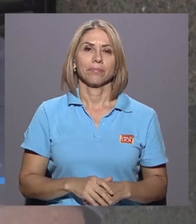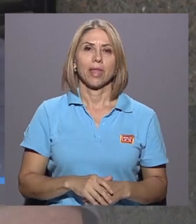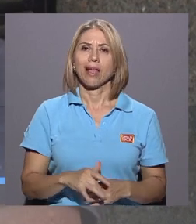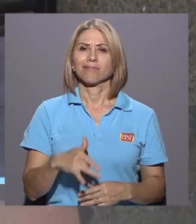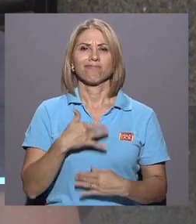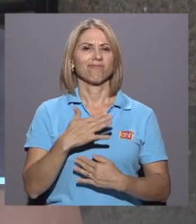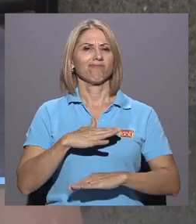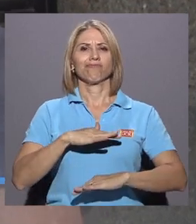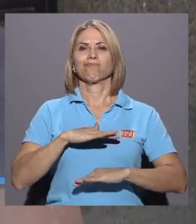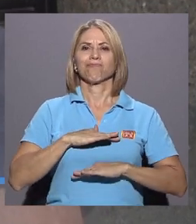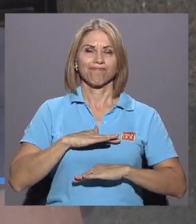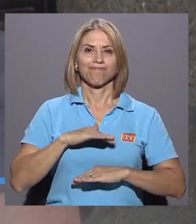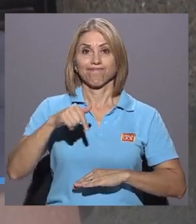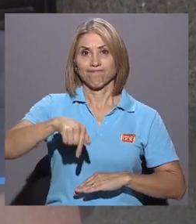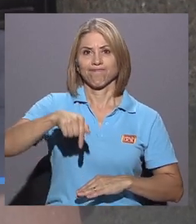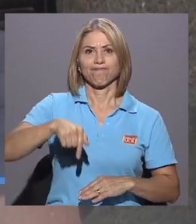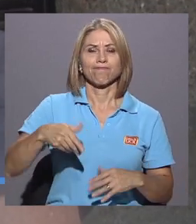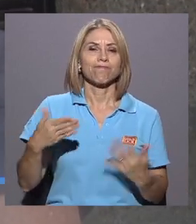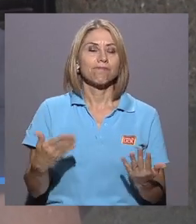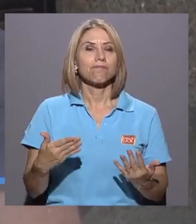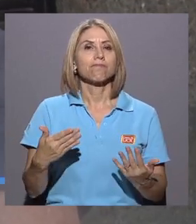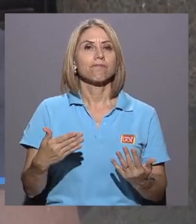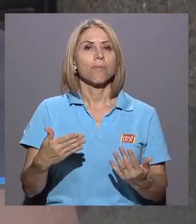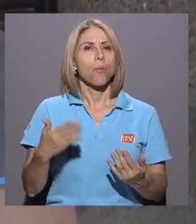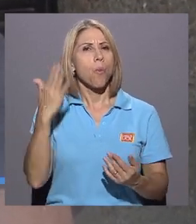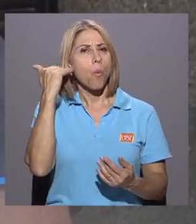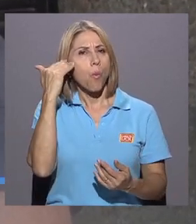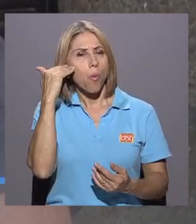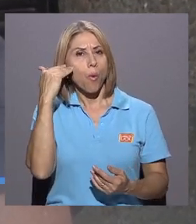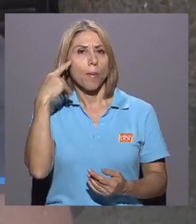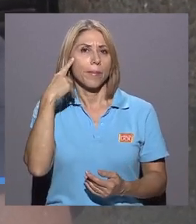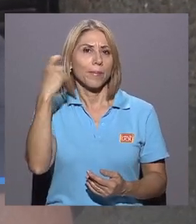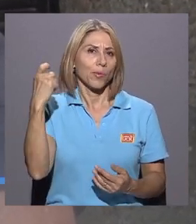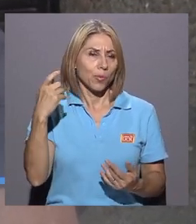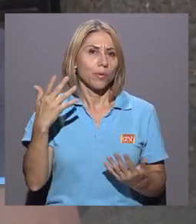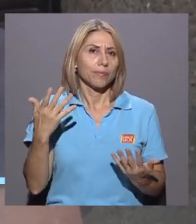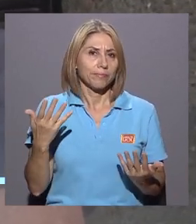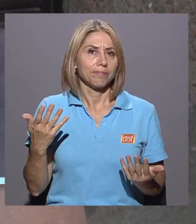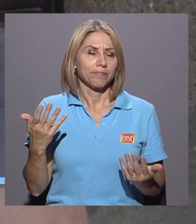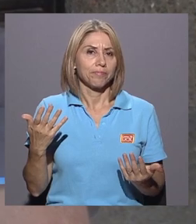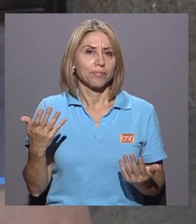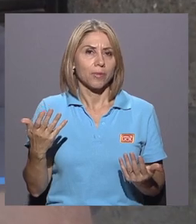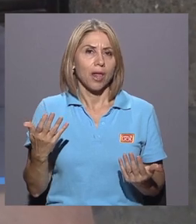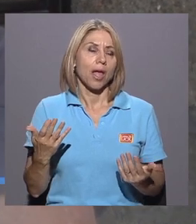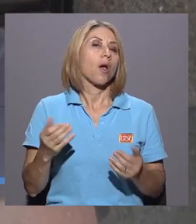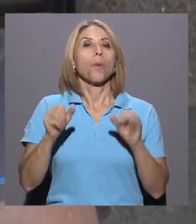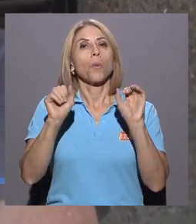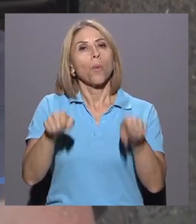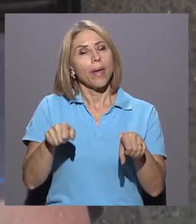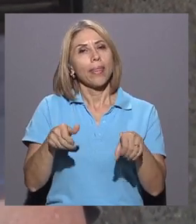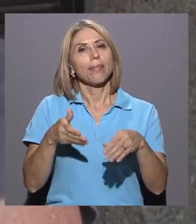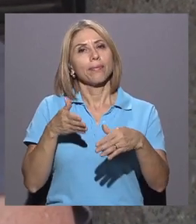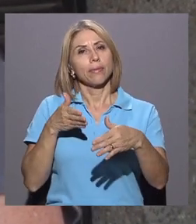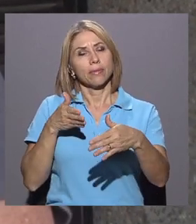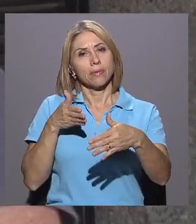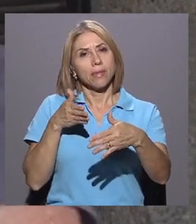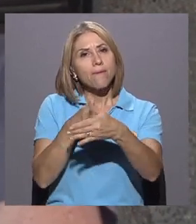inconformidad de nuestra escuela se da en el sentido de que puede haber una afectación